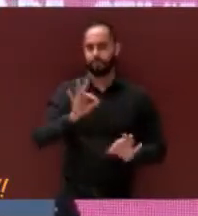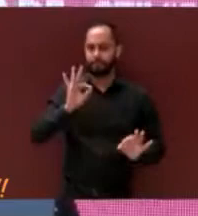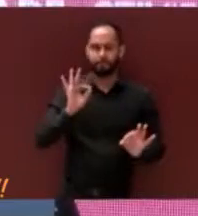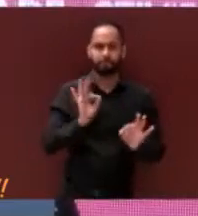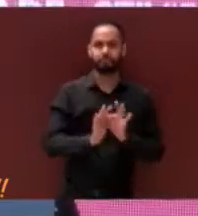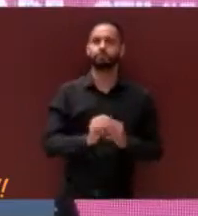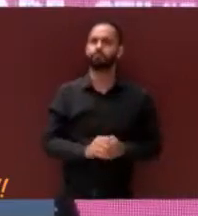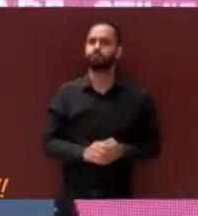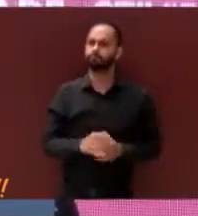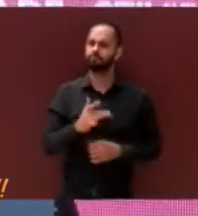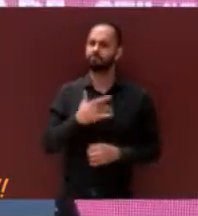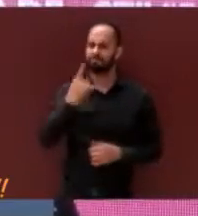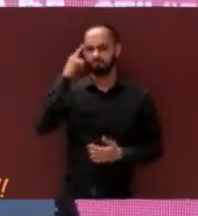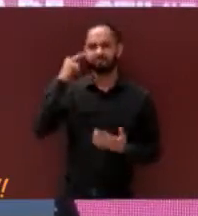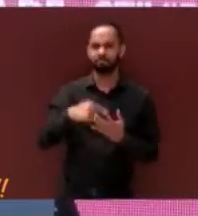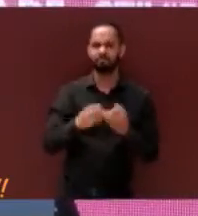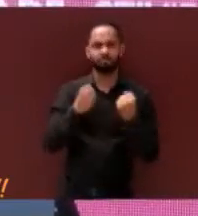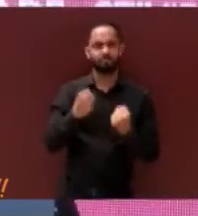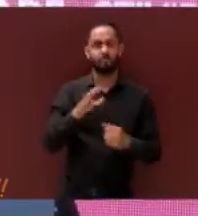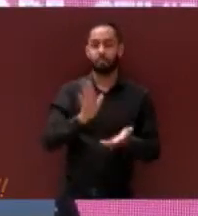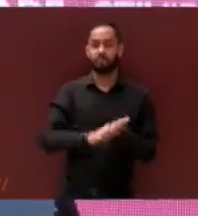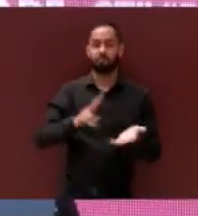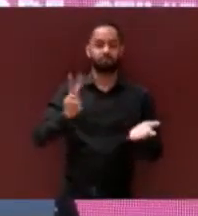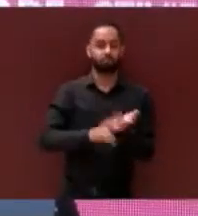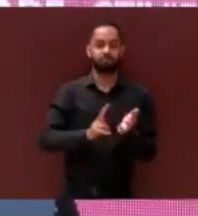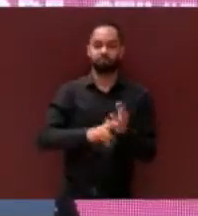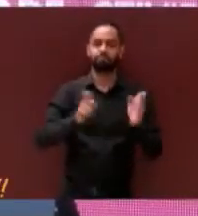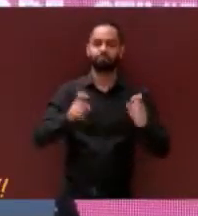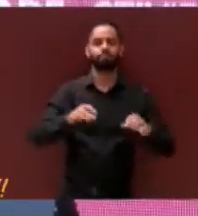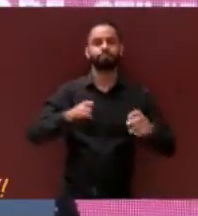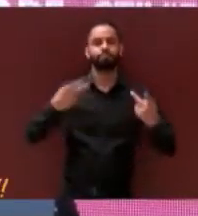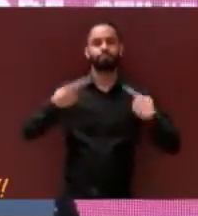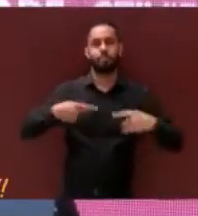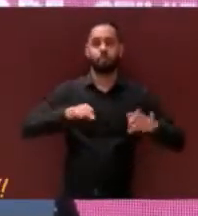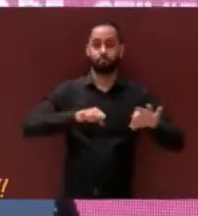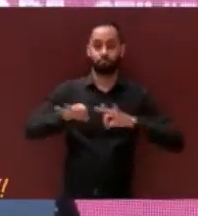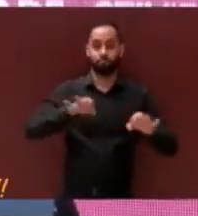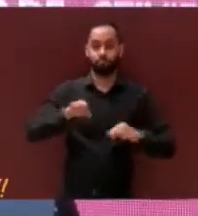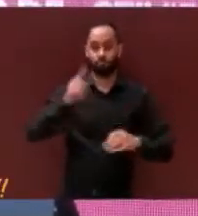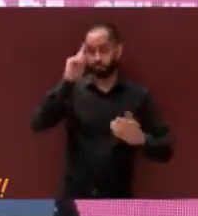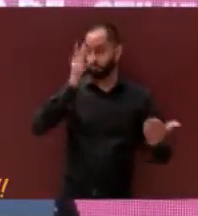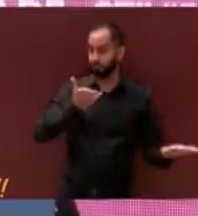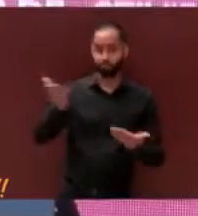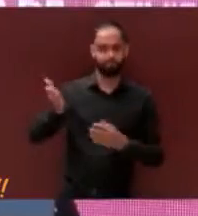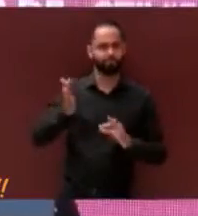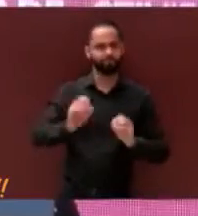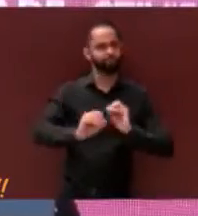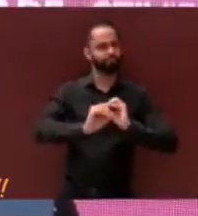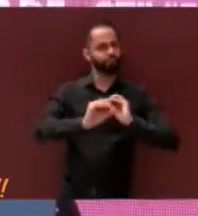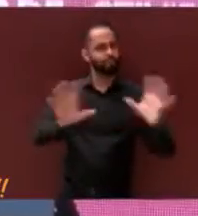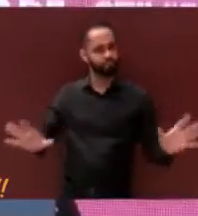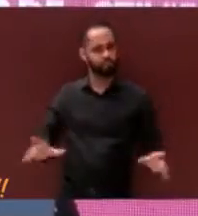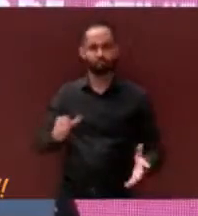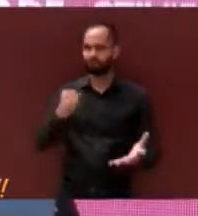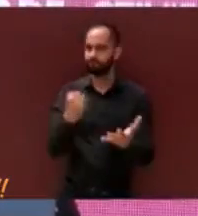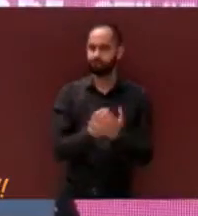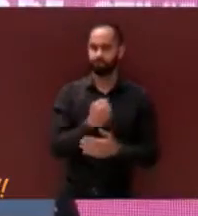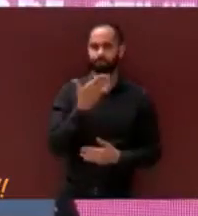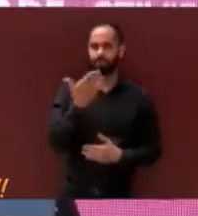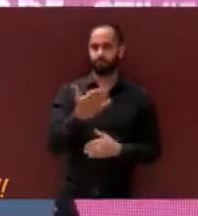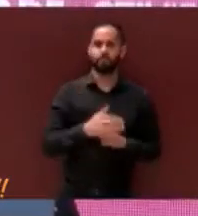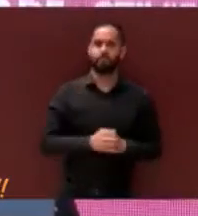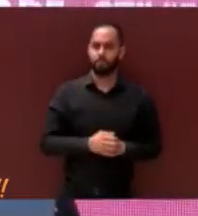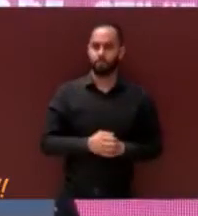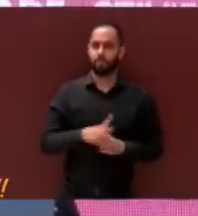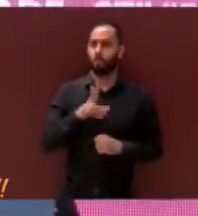Convencidos de que el recurso humano es lo más valioso de esta sindicatura, la consigna era clara y contundente, no